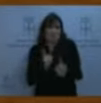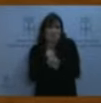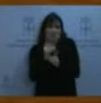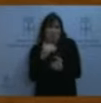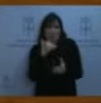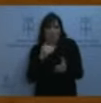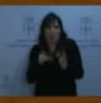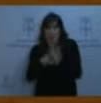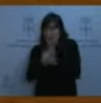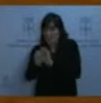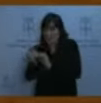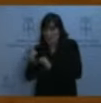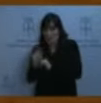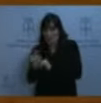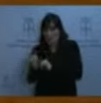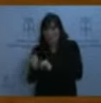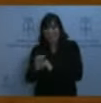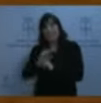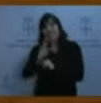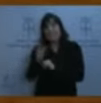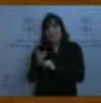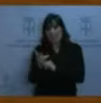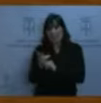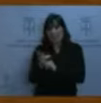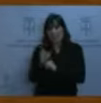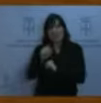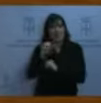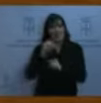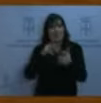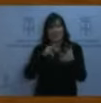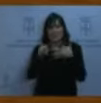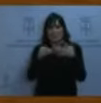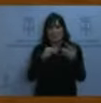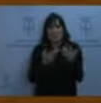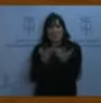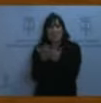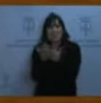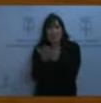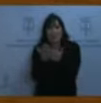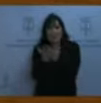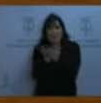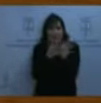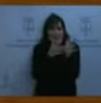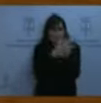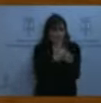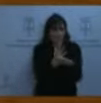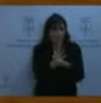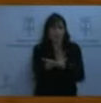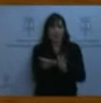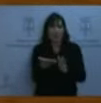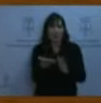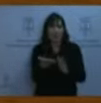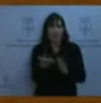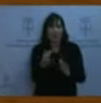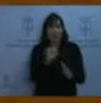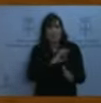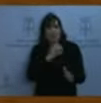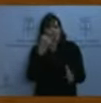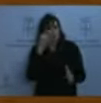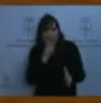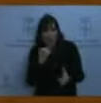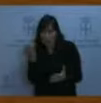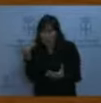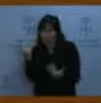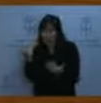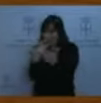lugar, transparencia. Pedir explicaciones al señor Rajoy que explique ante el Consejo de